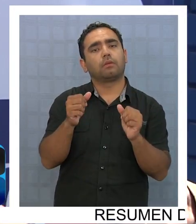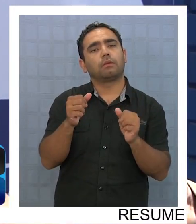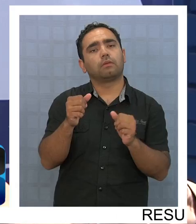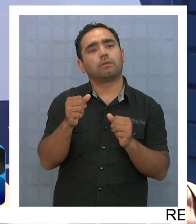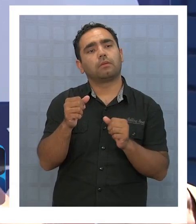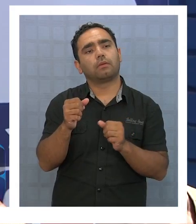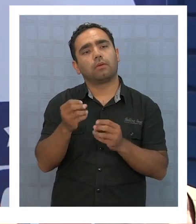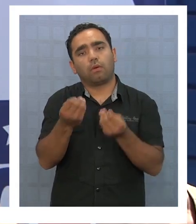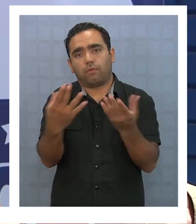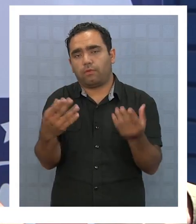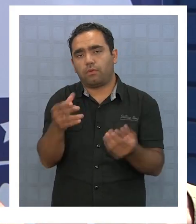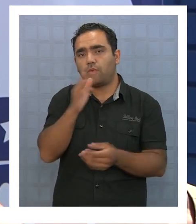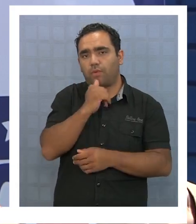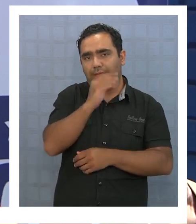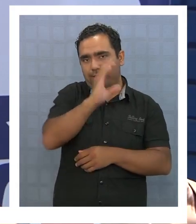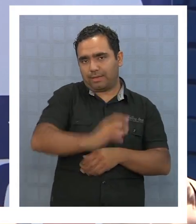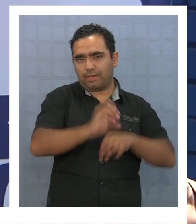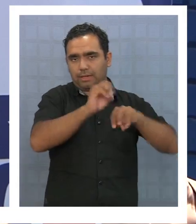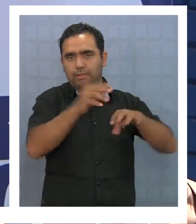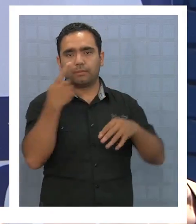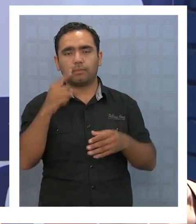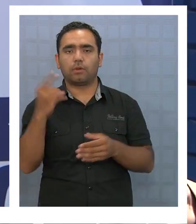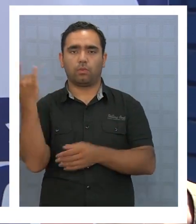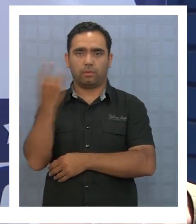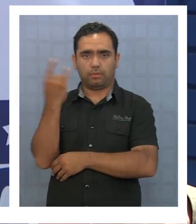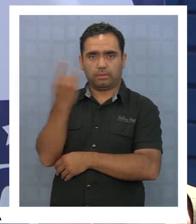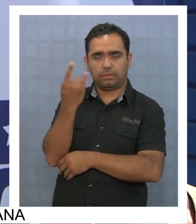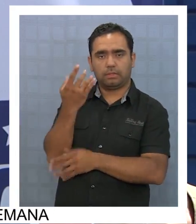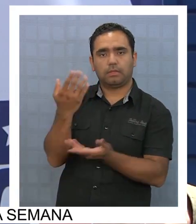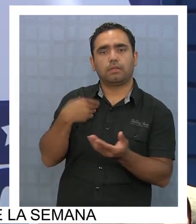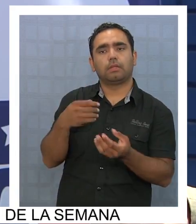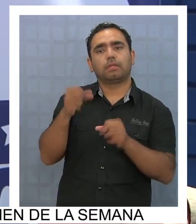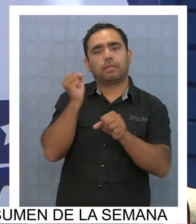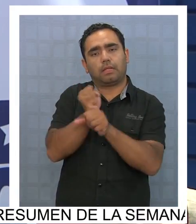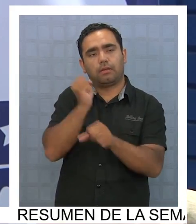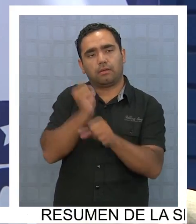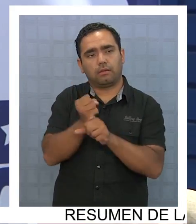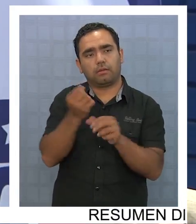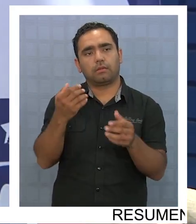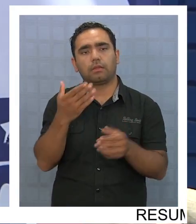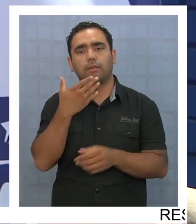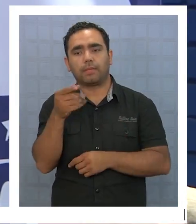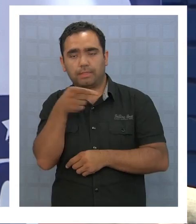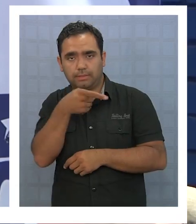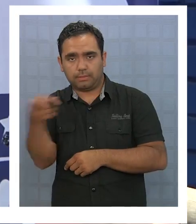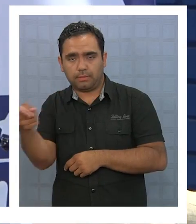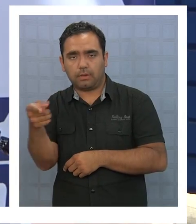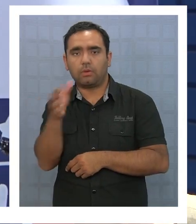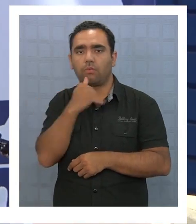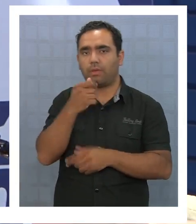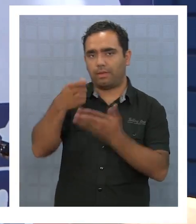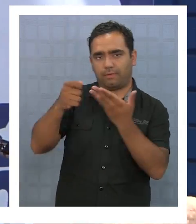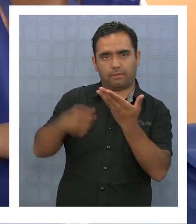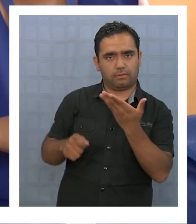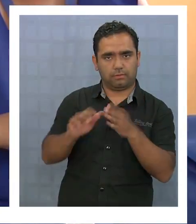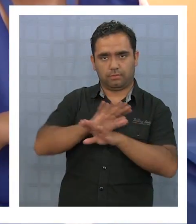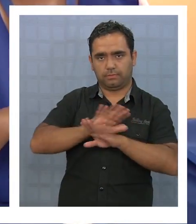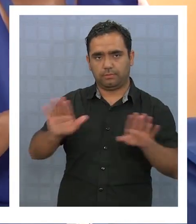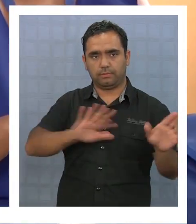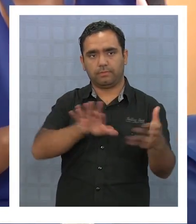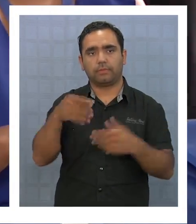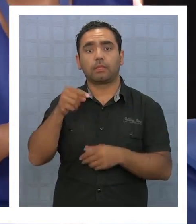bueno, obviamente no van a tener clases, pero además a los universitarios están trabajando con las universidades para que esa semana tampoco tengan evaluaciones.